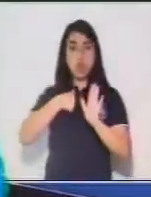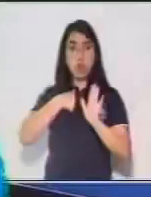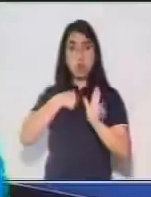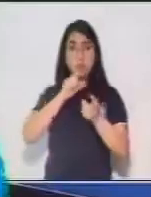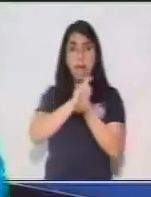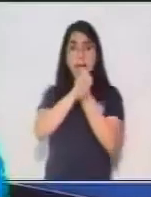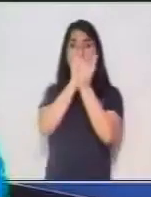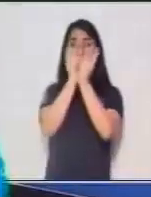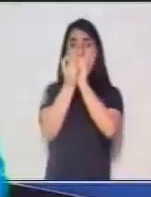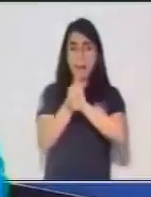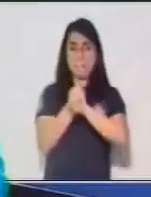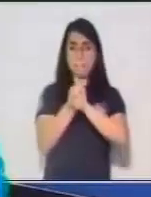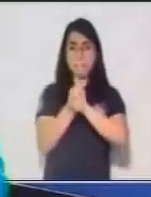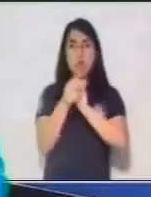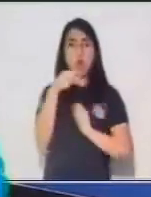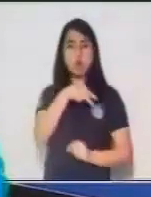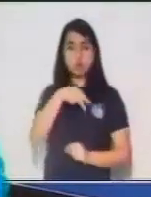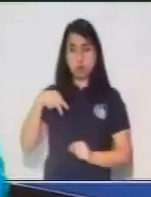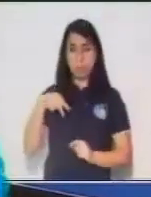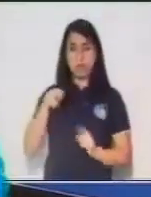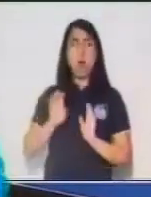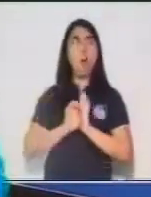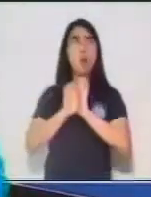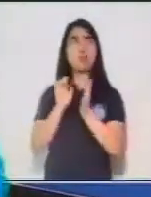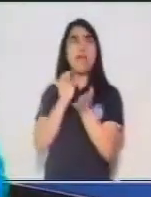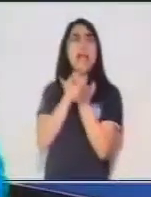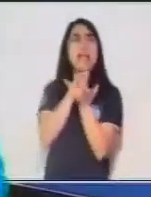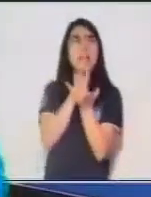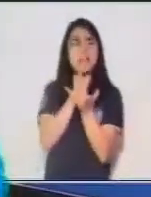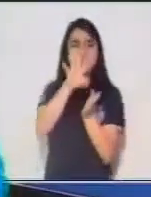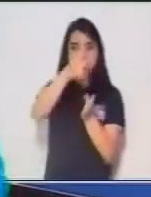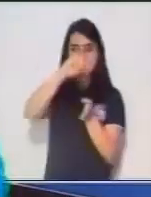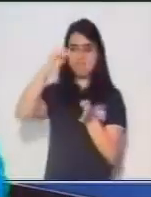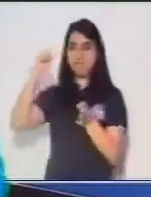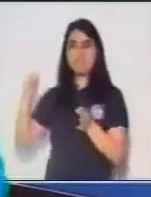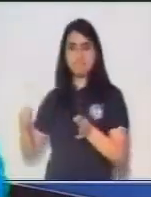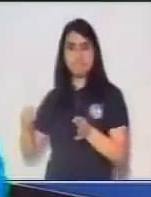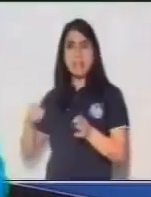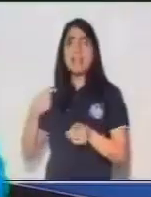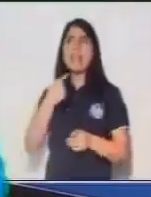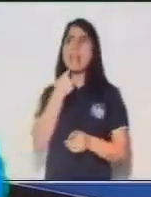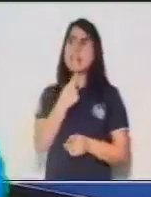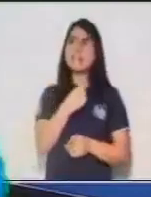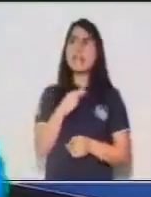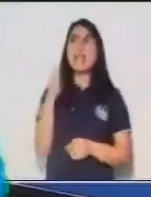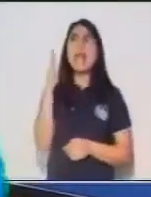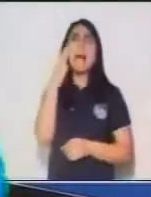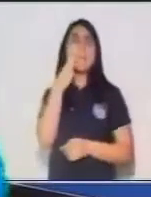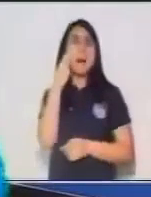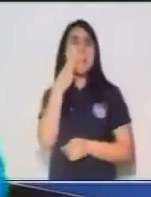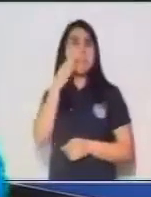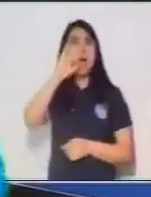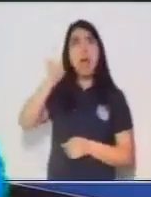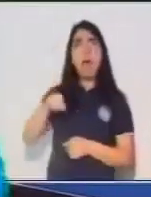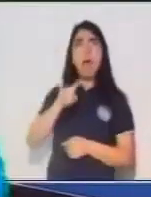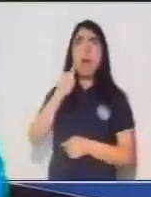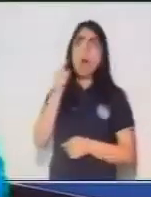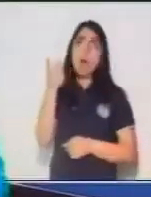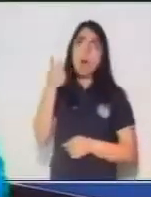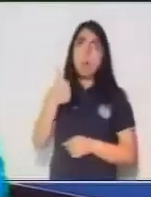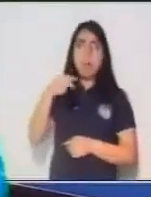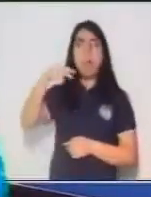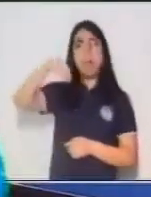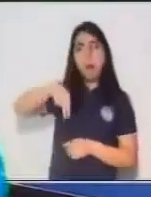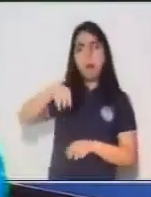el sentido de la oración, porque podemos decir, la mamá de Juan lava la ropa y no se pierde el sentido. Entonces, cuando